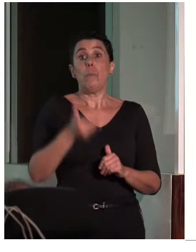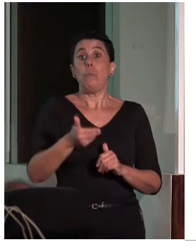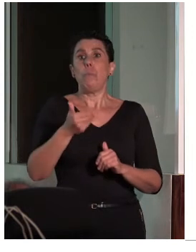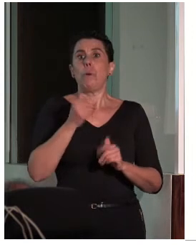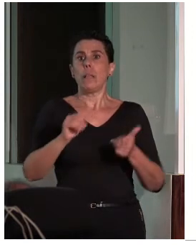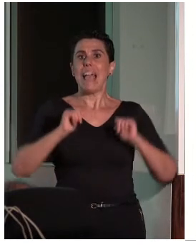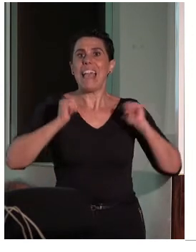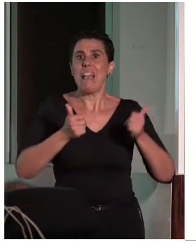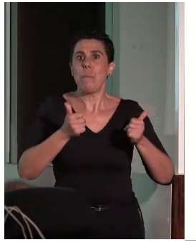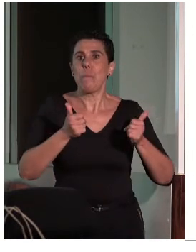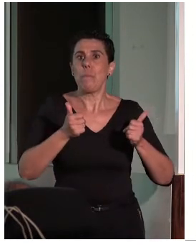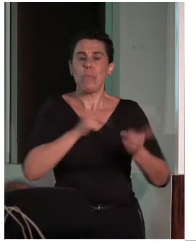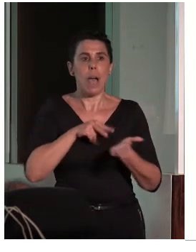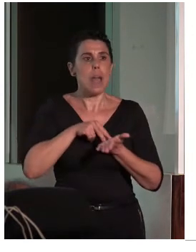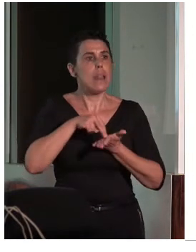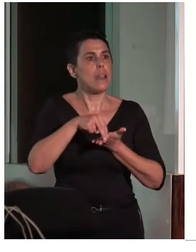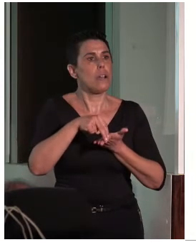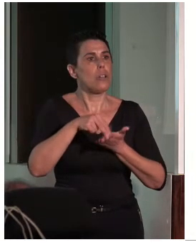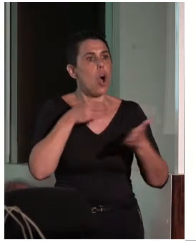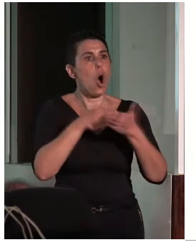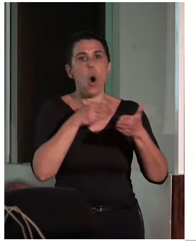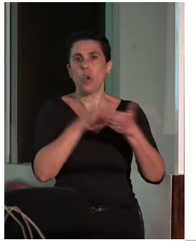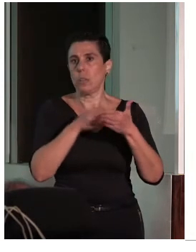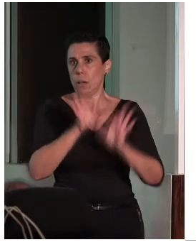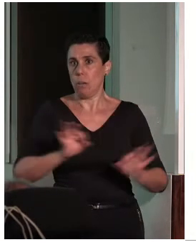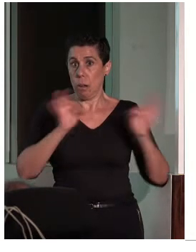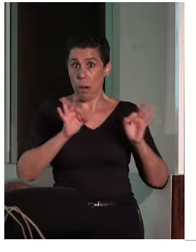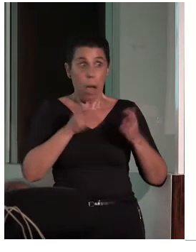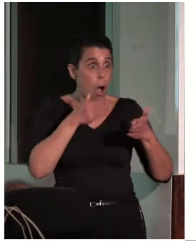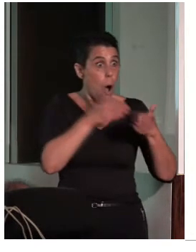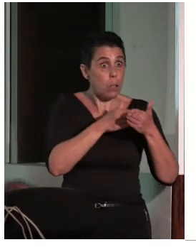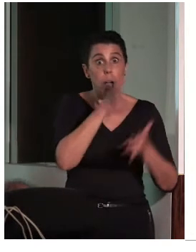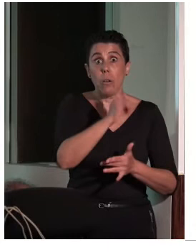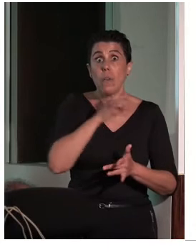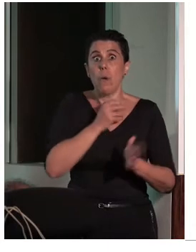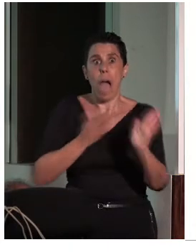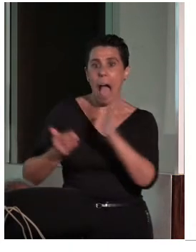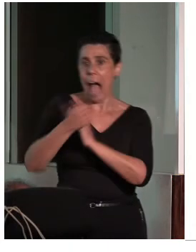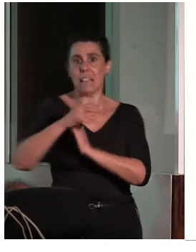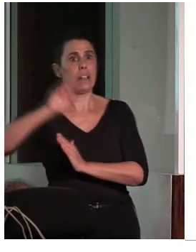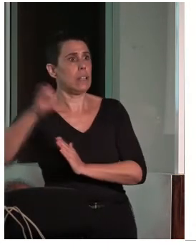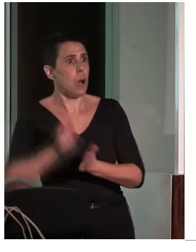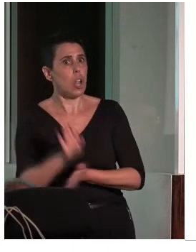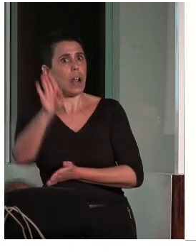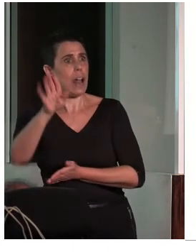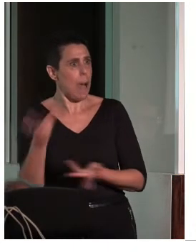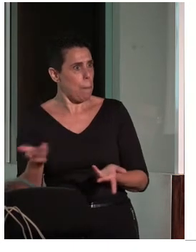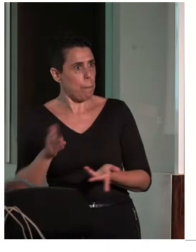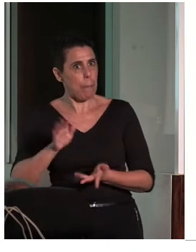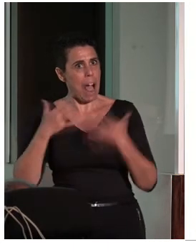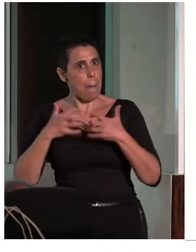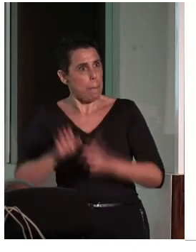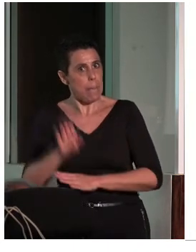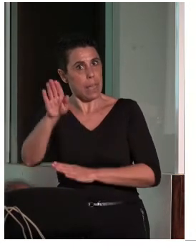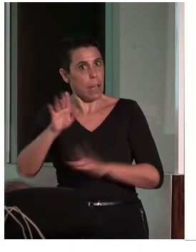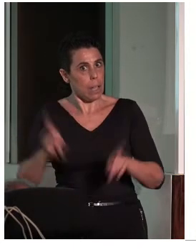recorrido no haya obstáculos. Y, si lo hay, que haya una alternativa, una alternativa de rampa, mecánica o de lo que sea.